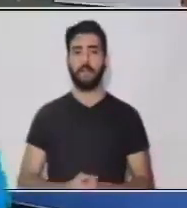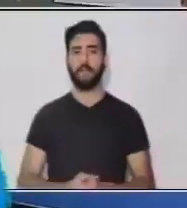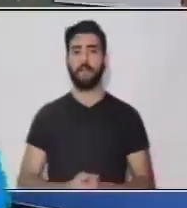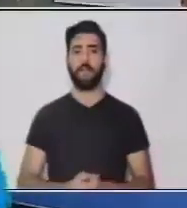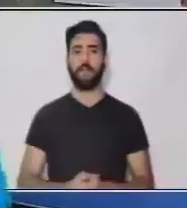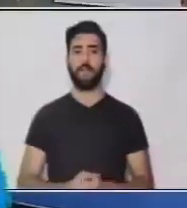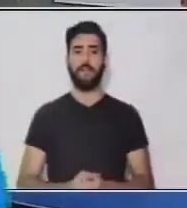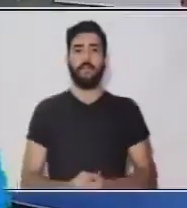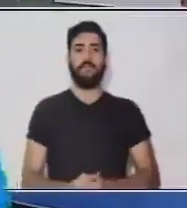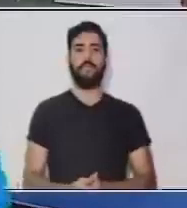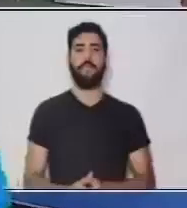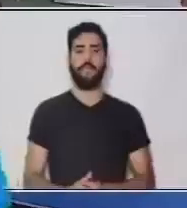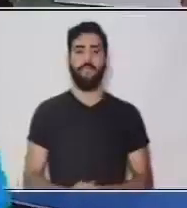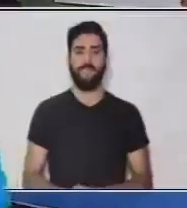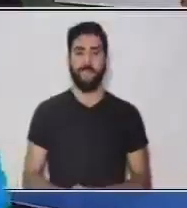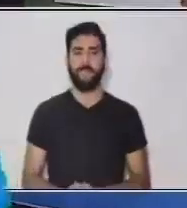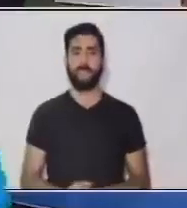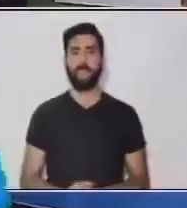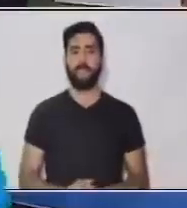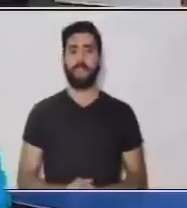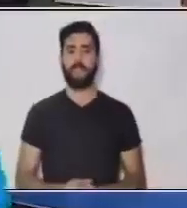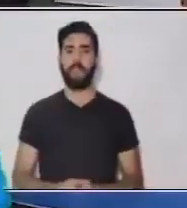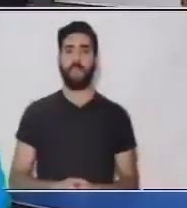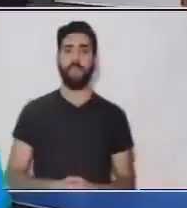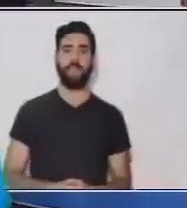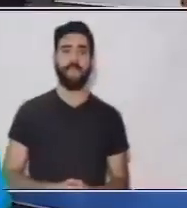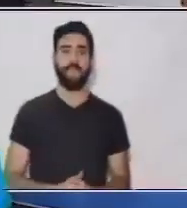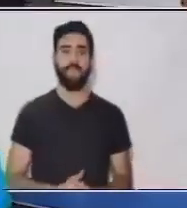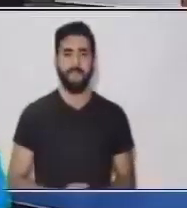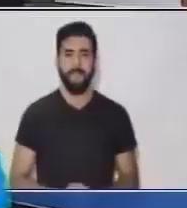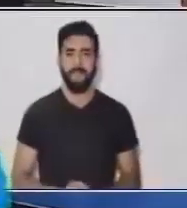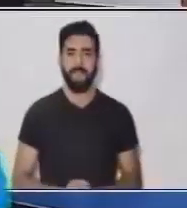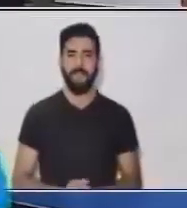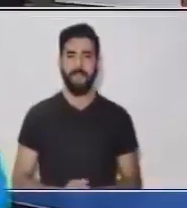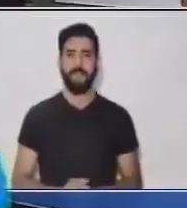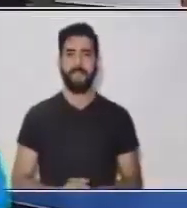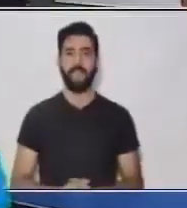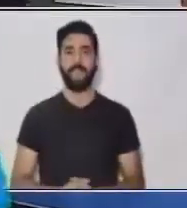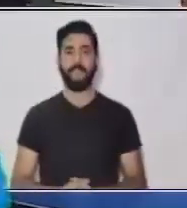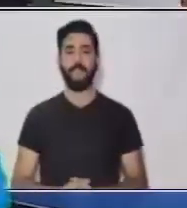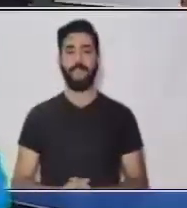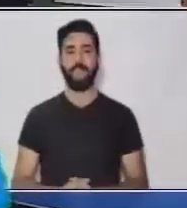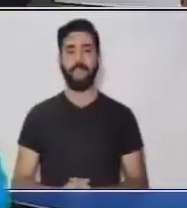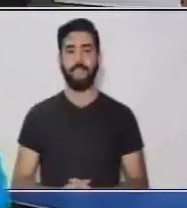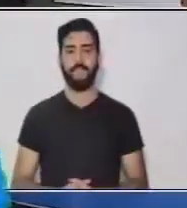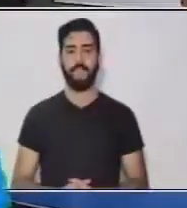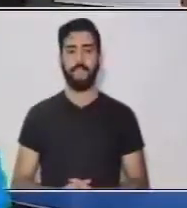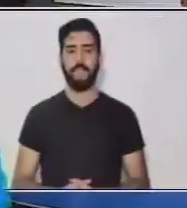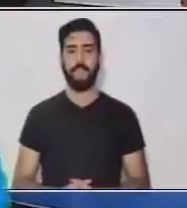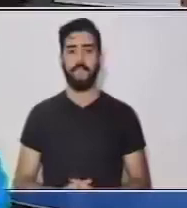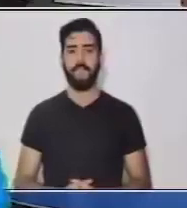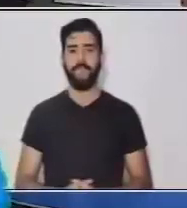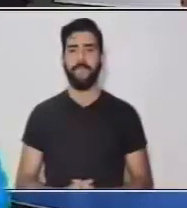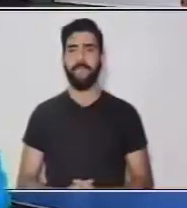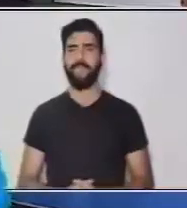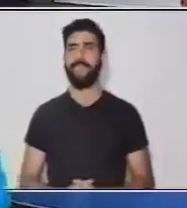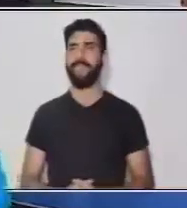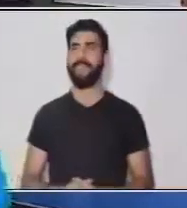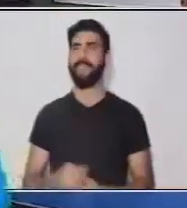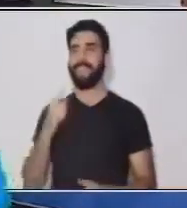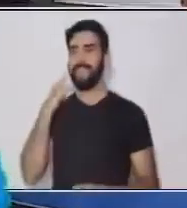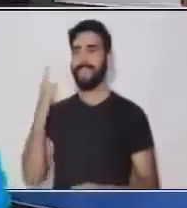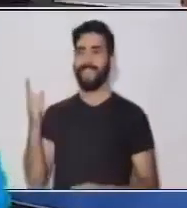El perro... Vamos a colocar acá... Ustedes lo van a ir escribiendo en su cuaderno de comunicación y